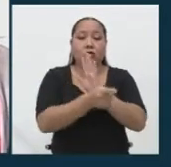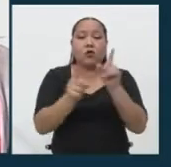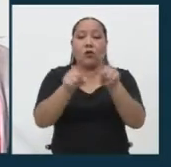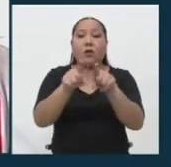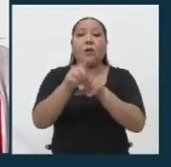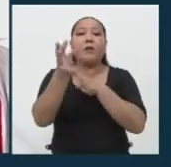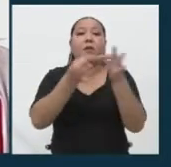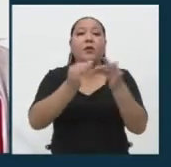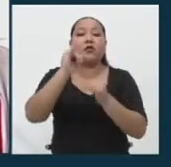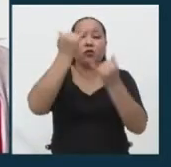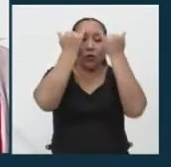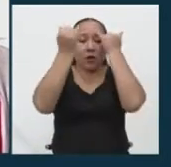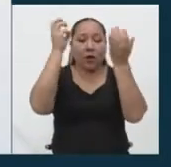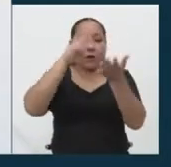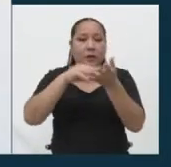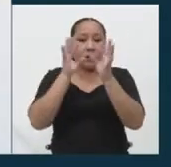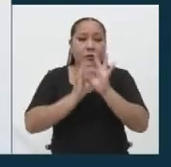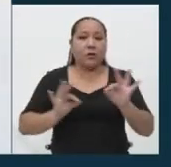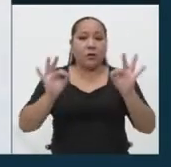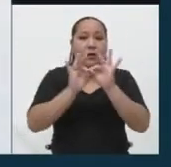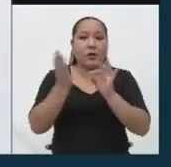exponer su propuesta bandera. Adelante.